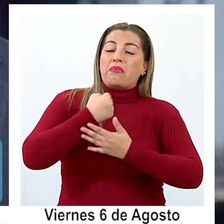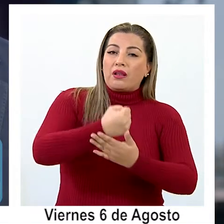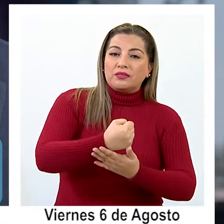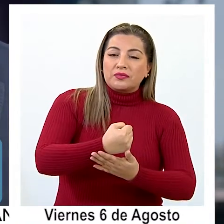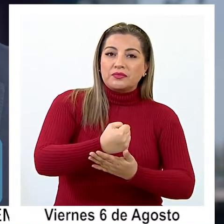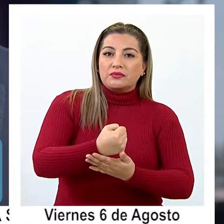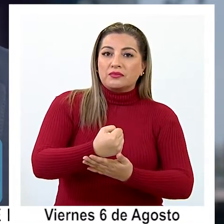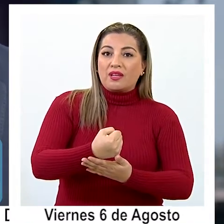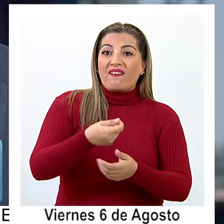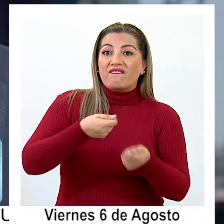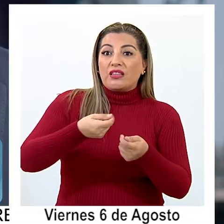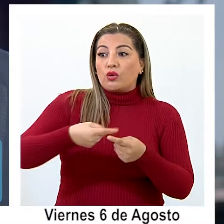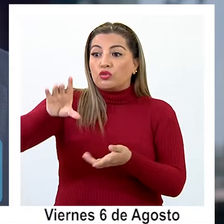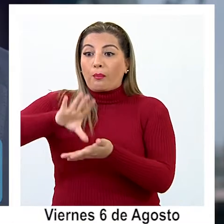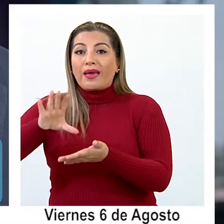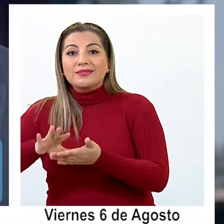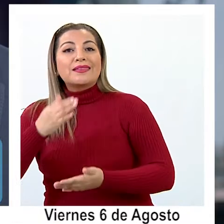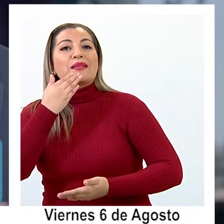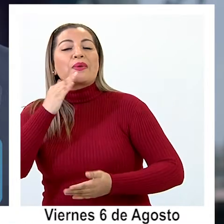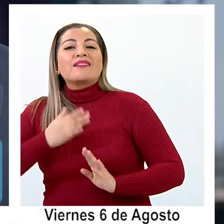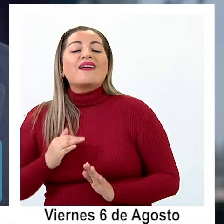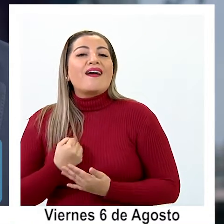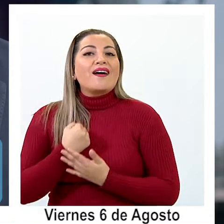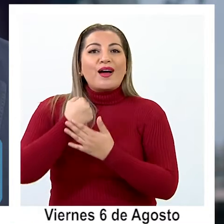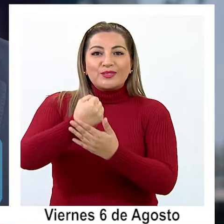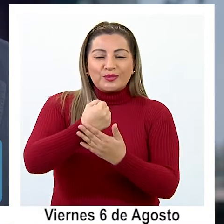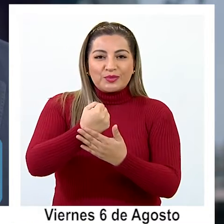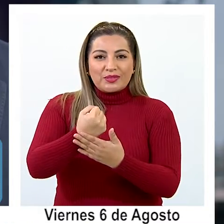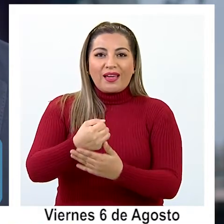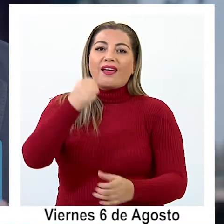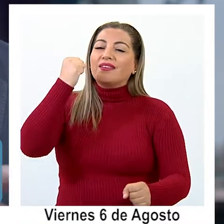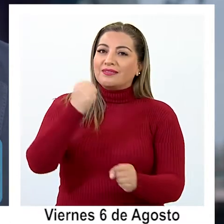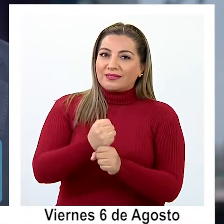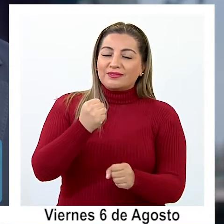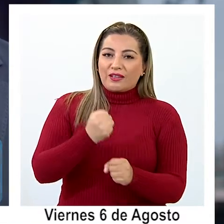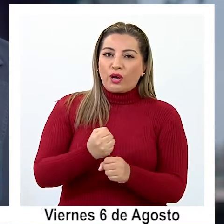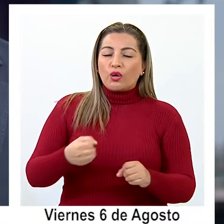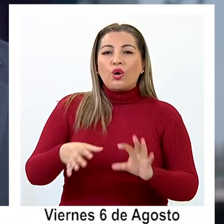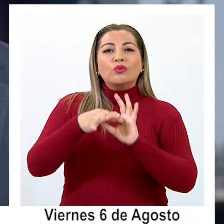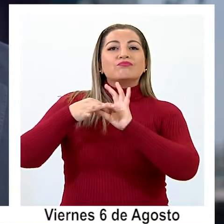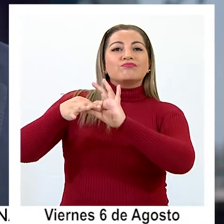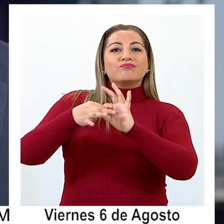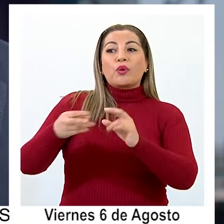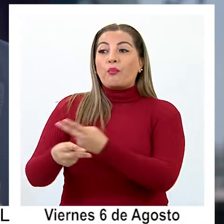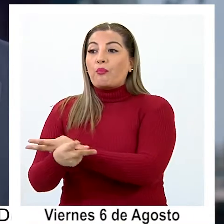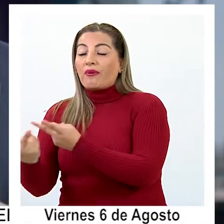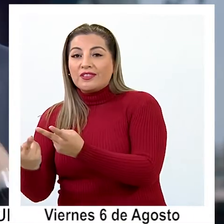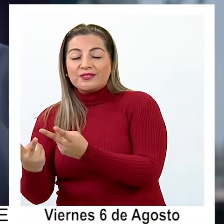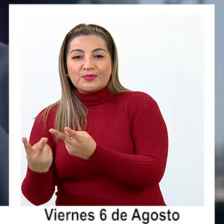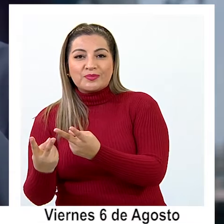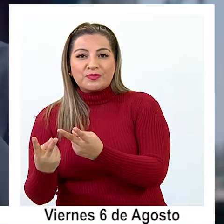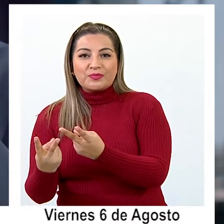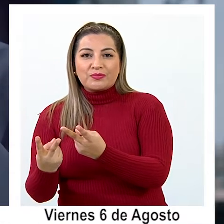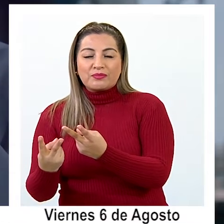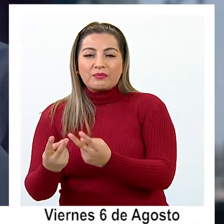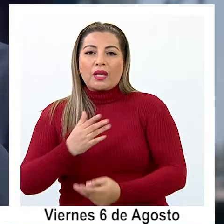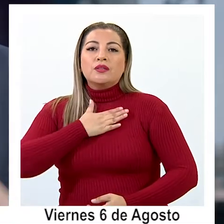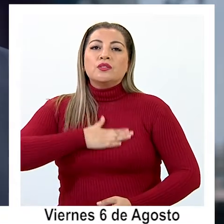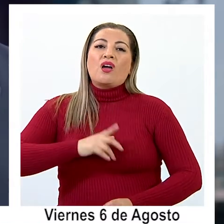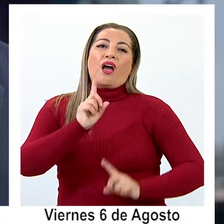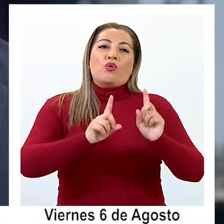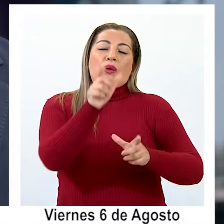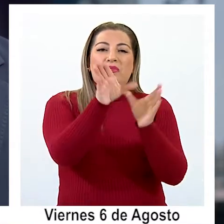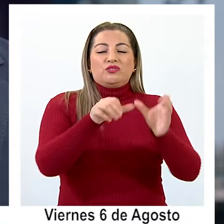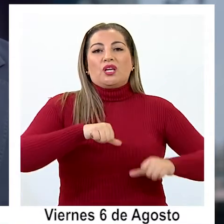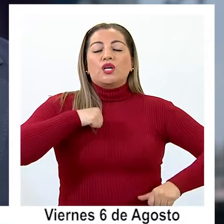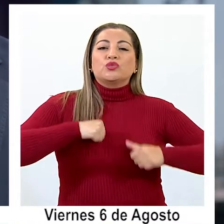nuestras exportaciones, sino que también da una mano contribuyendo en un trabajo conjunto con el sector público para aliviar el sufrimiento de